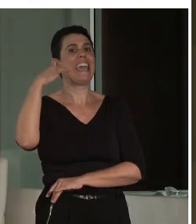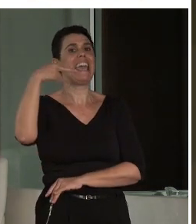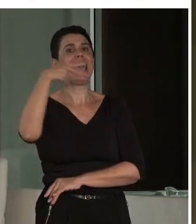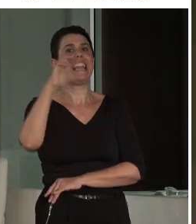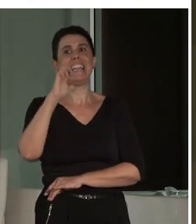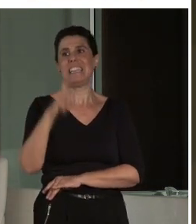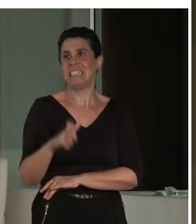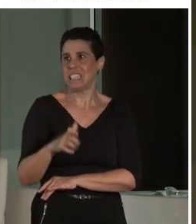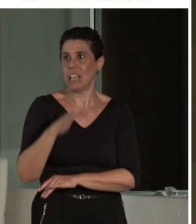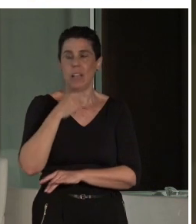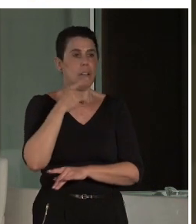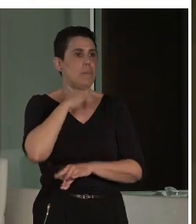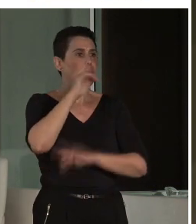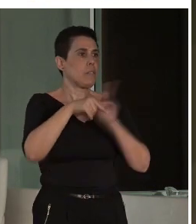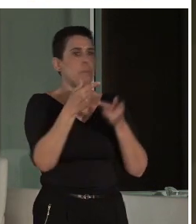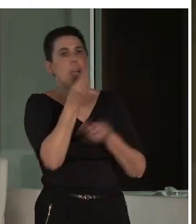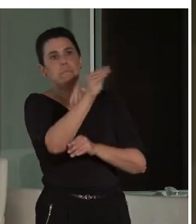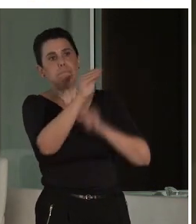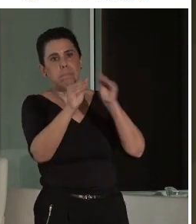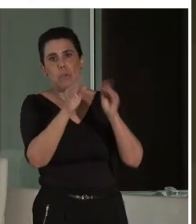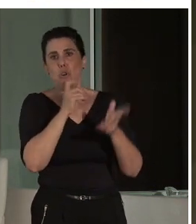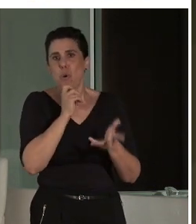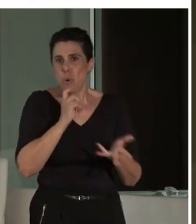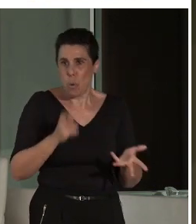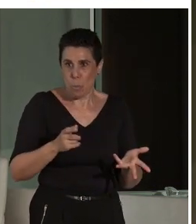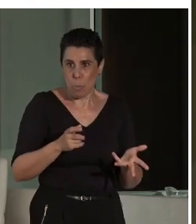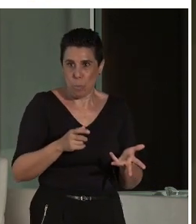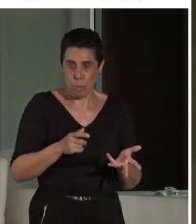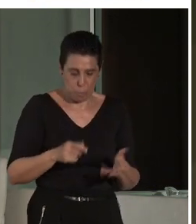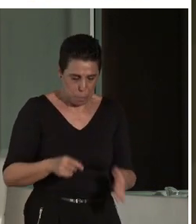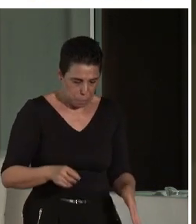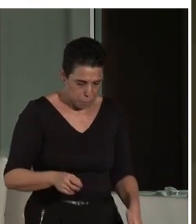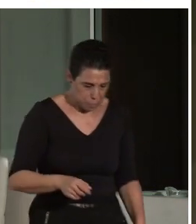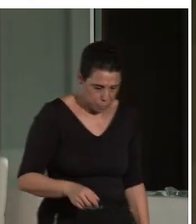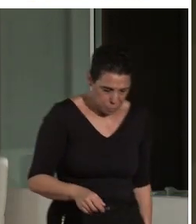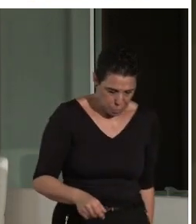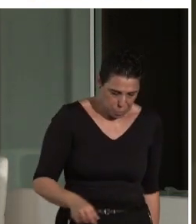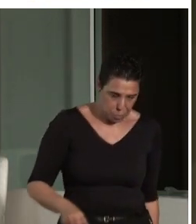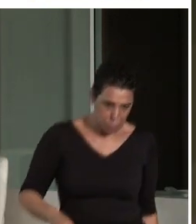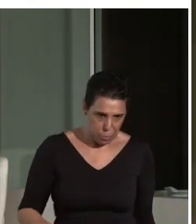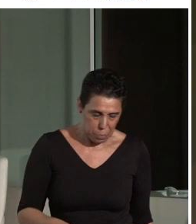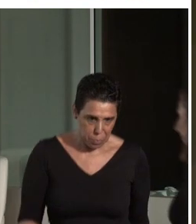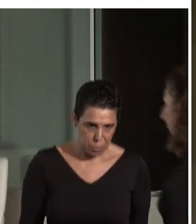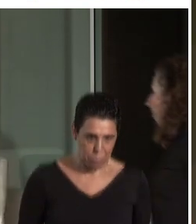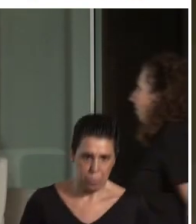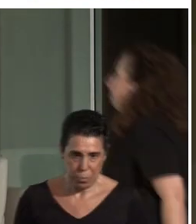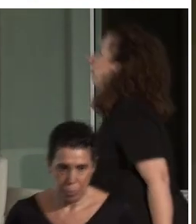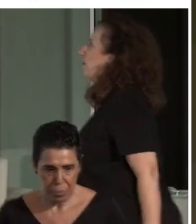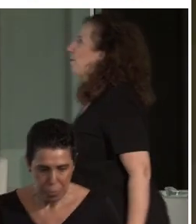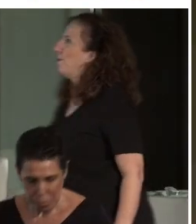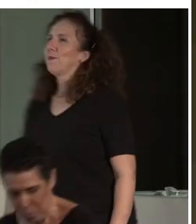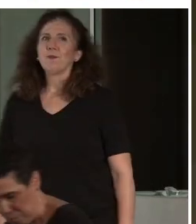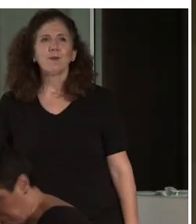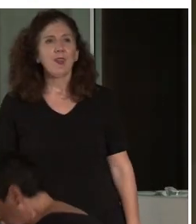de que luego os pongo, de que al final es una marea y un mareo de